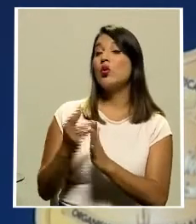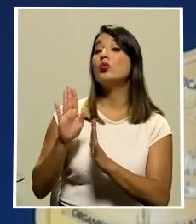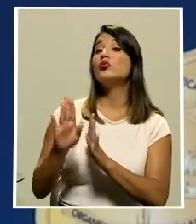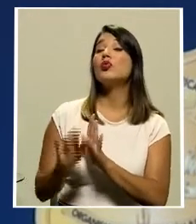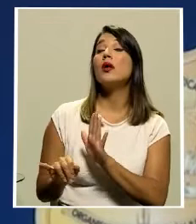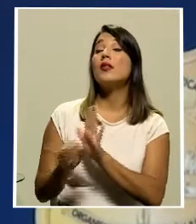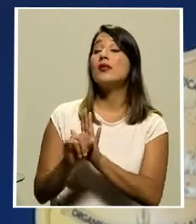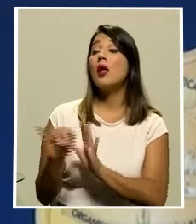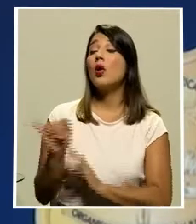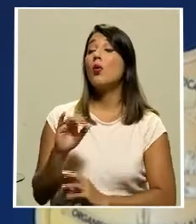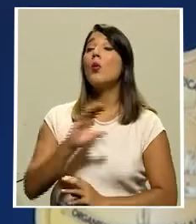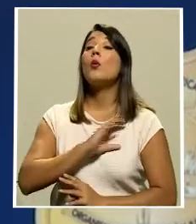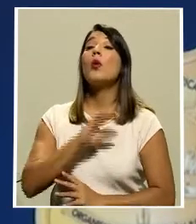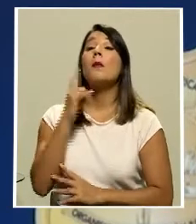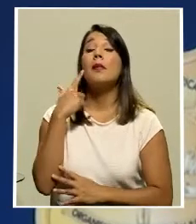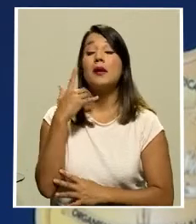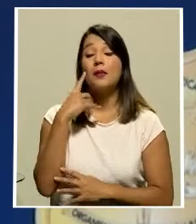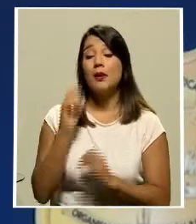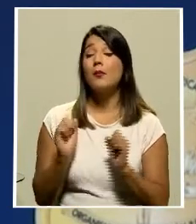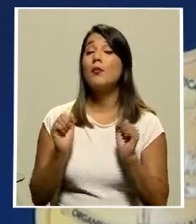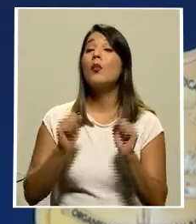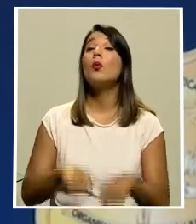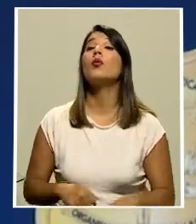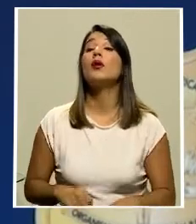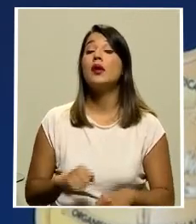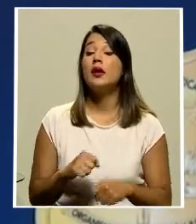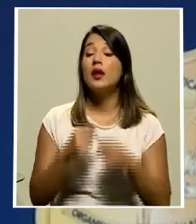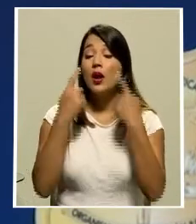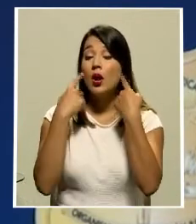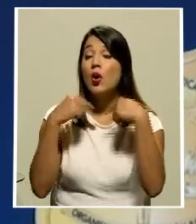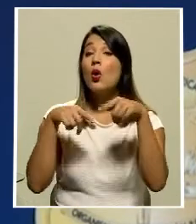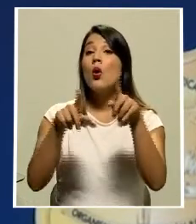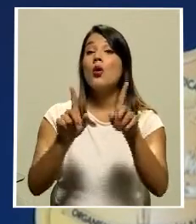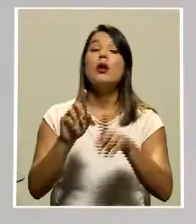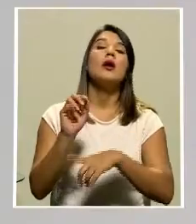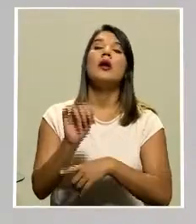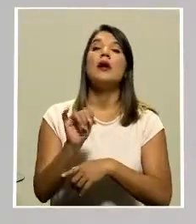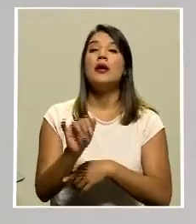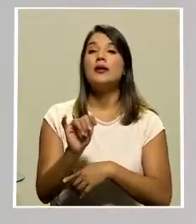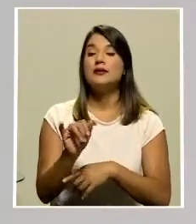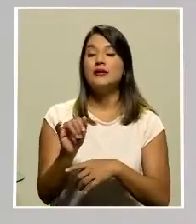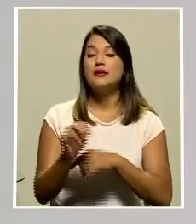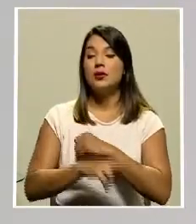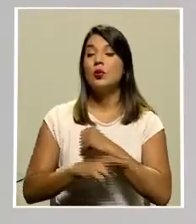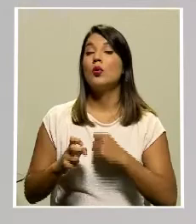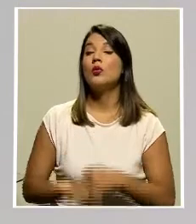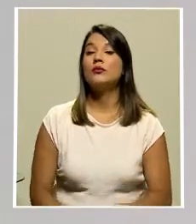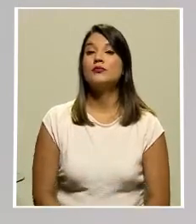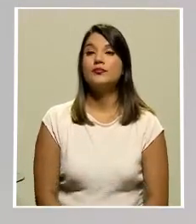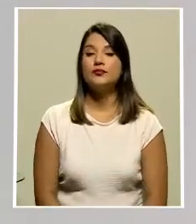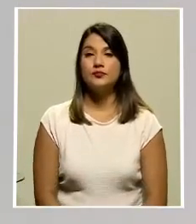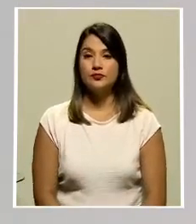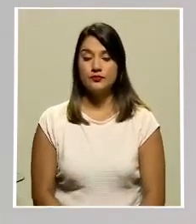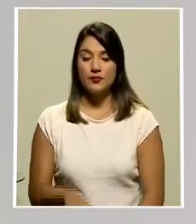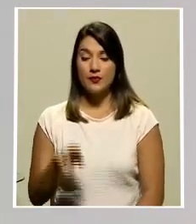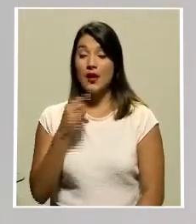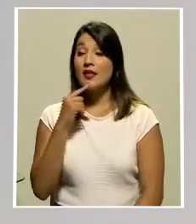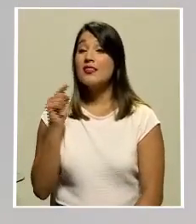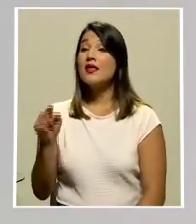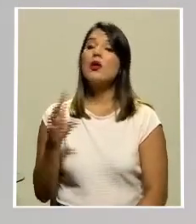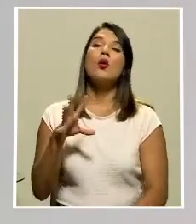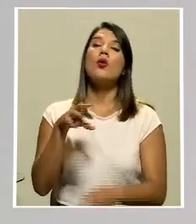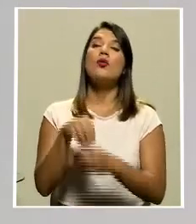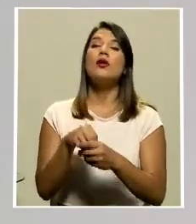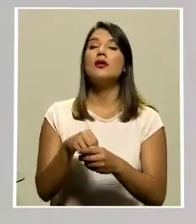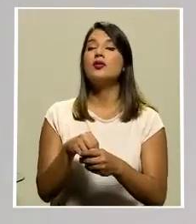policía Fallas para ejecutar estas estas estafas Rodríguez Rodríguez dijo que dentro de las